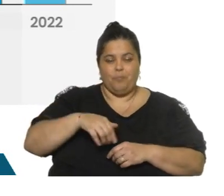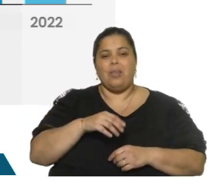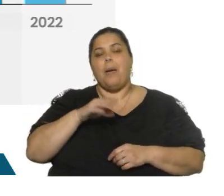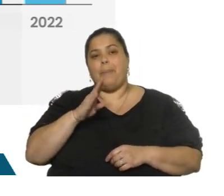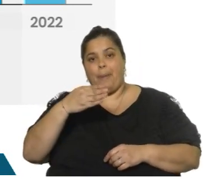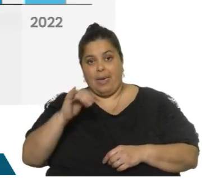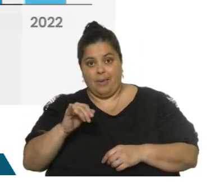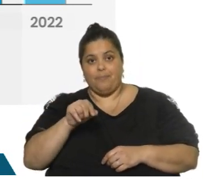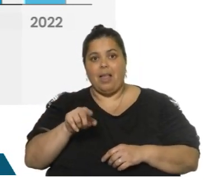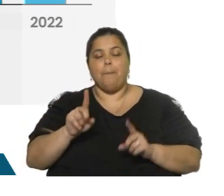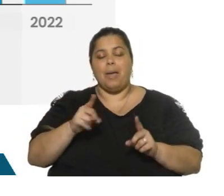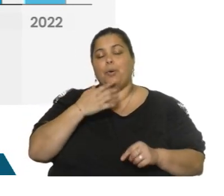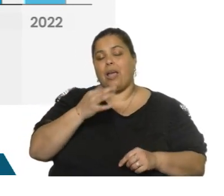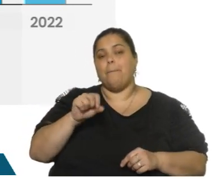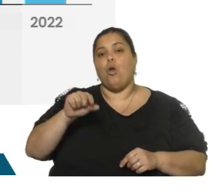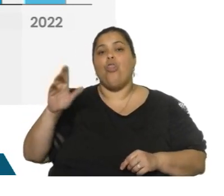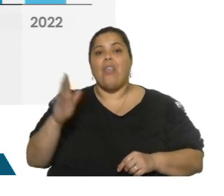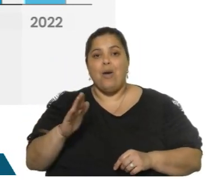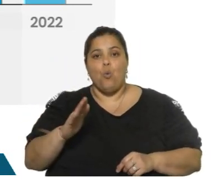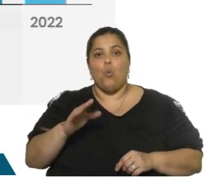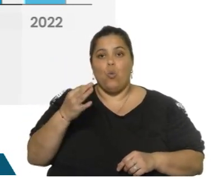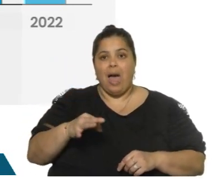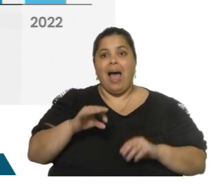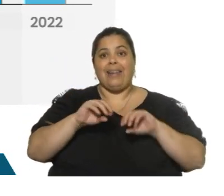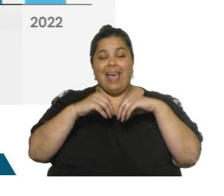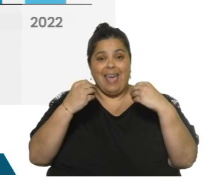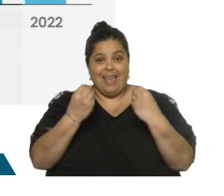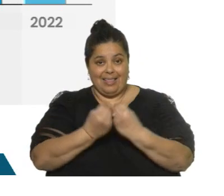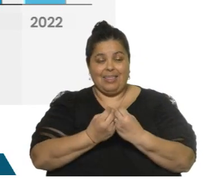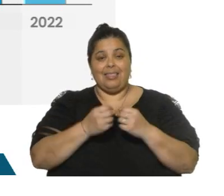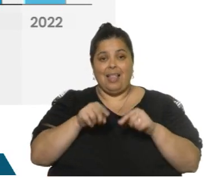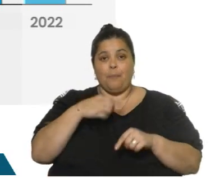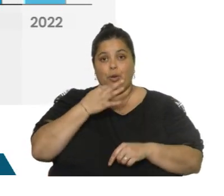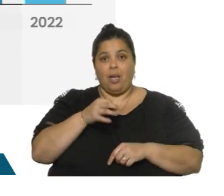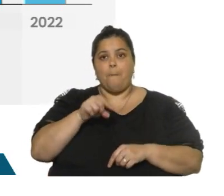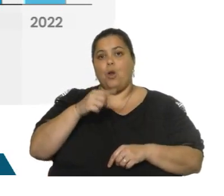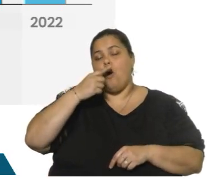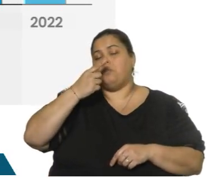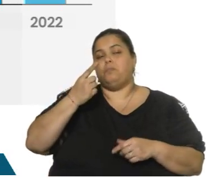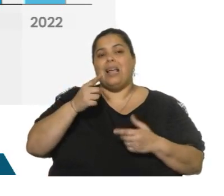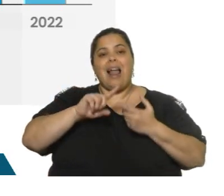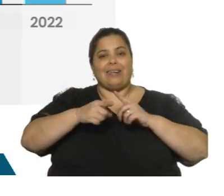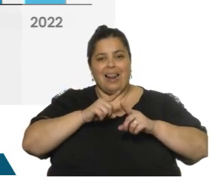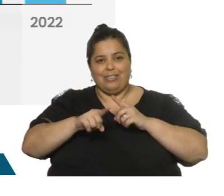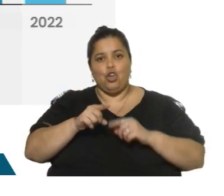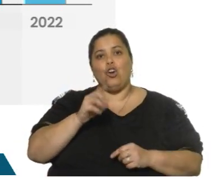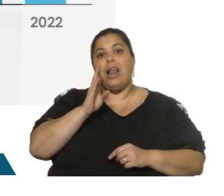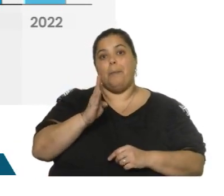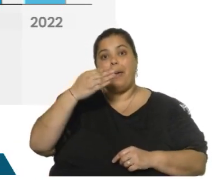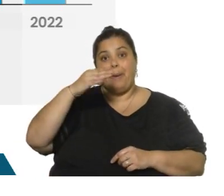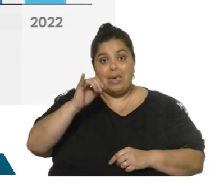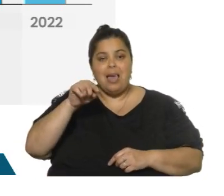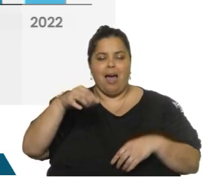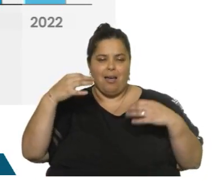los montos de deuda bruta y deuda neta. Lo hemos visto a veces cuando se discute por miles de millones de dólares. Pero la relación con el PBI nos da un marco